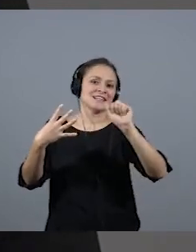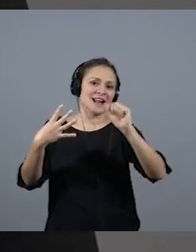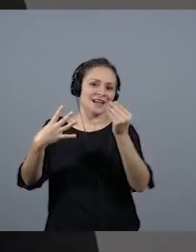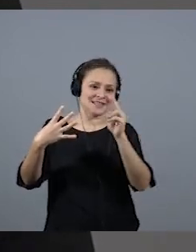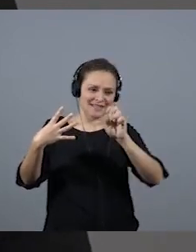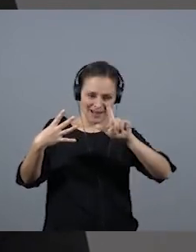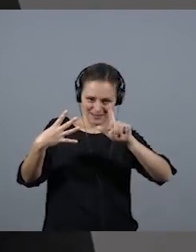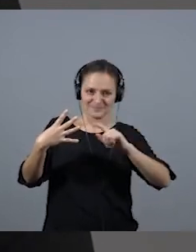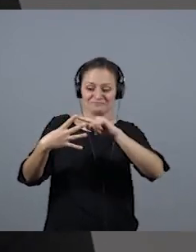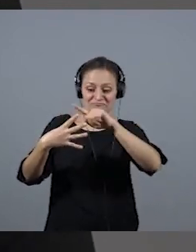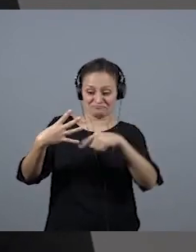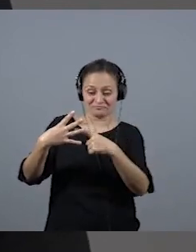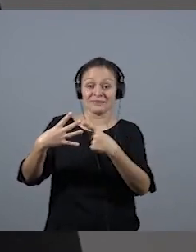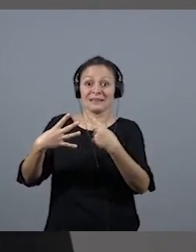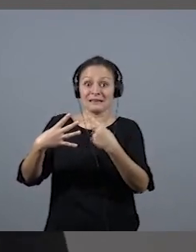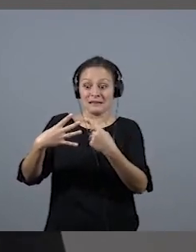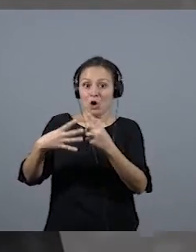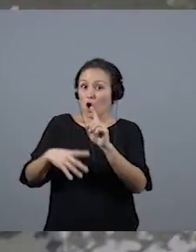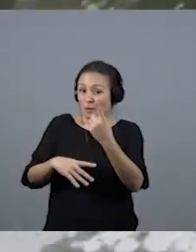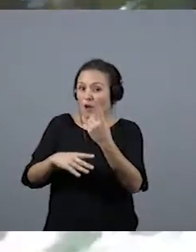vamos a intentar conocerlas un poquito mejor.